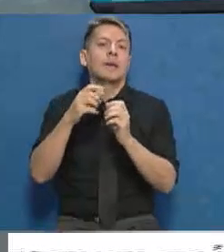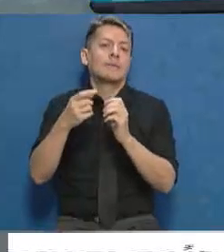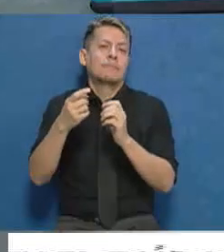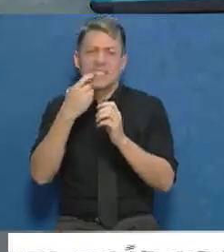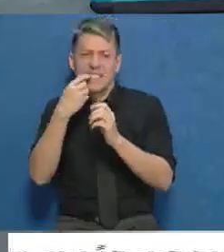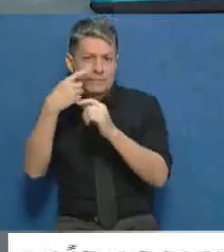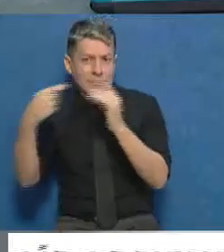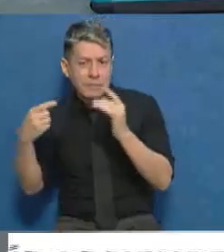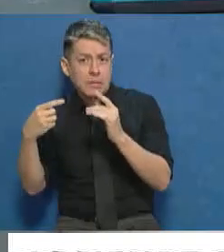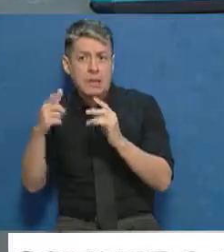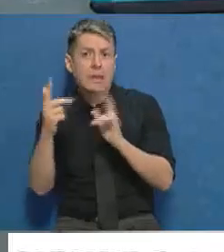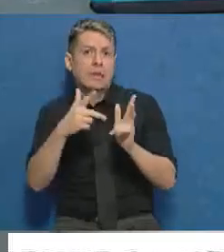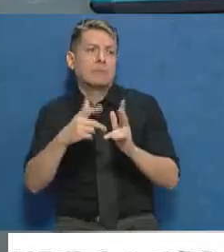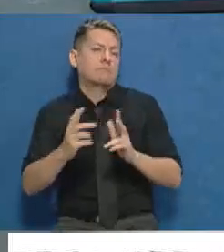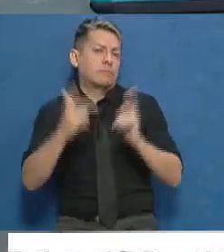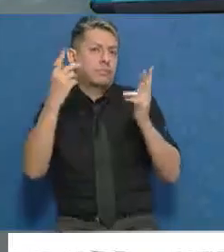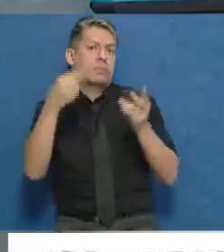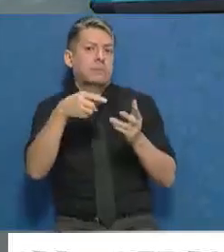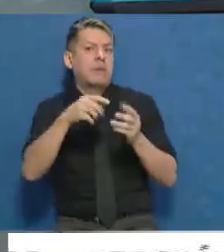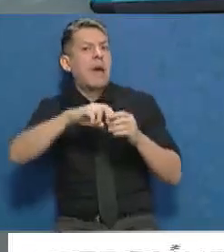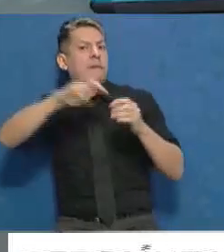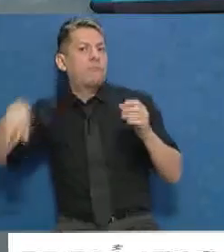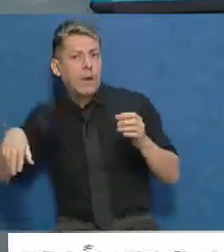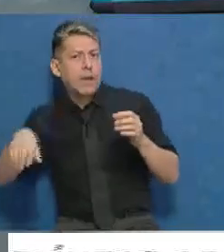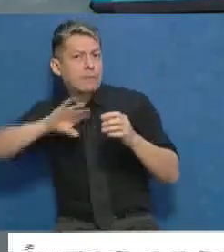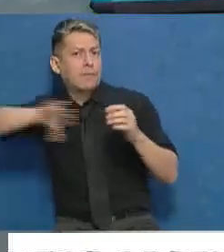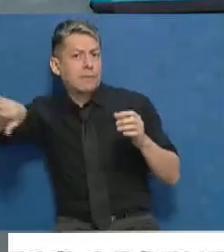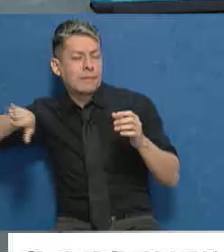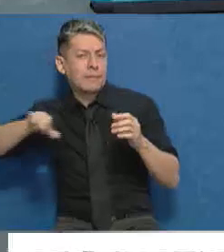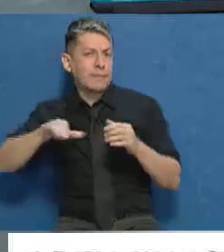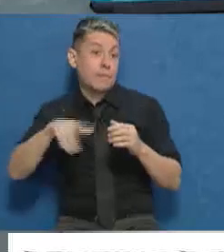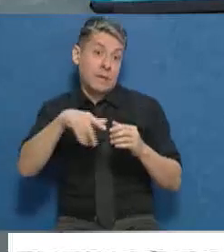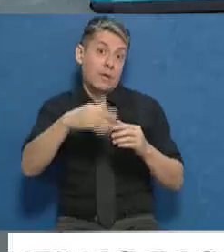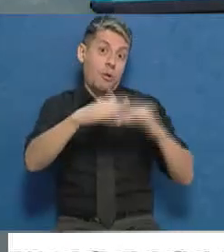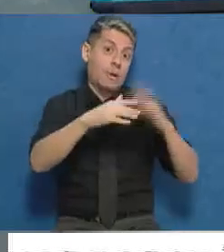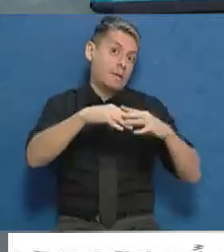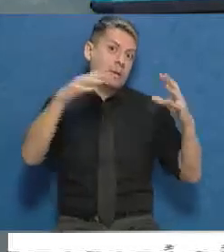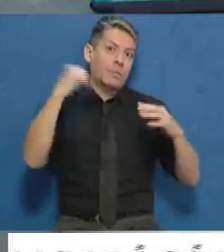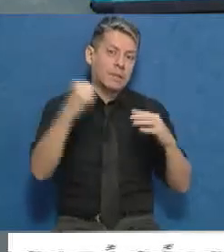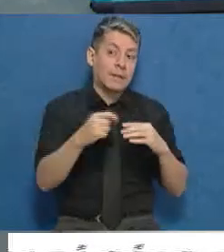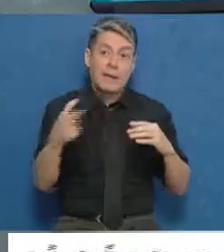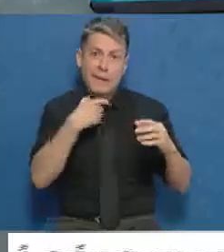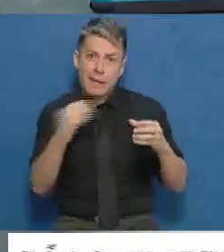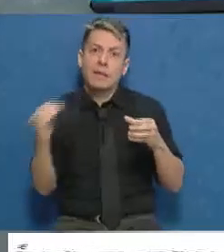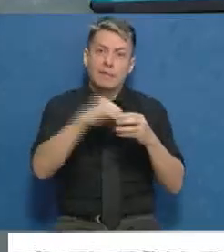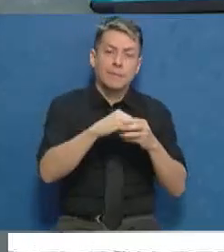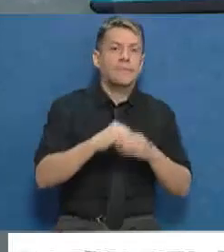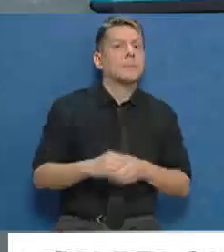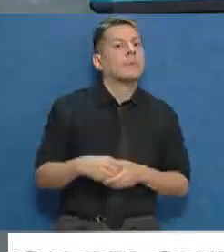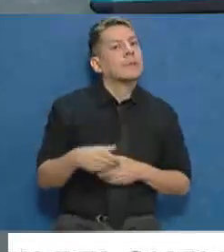decían, nos estamos quedando afuera de la gran obra del siglo para Mendoza. Y que la metalmecánica, decía, en una época con el